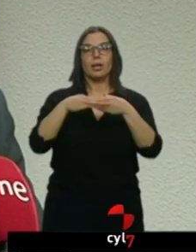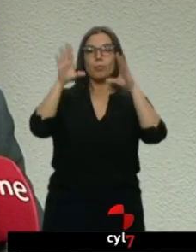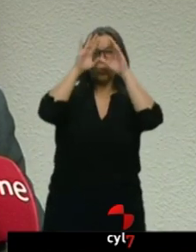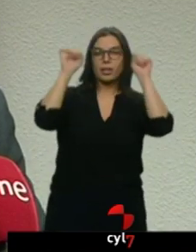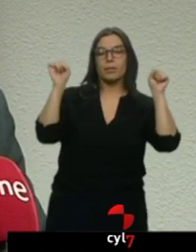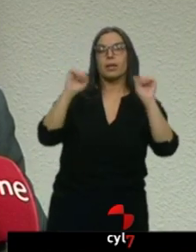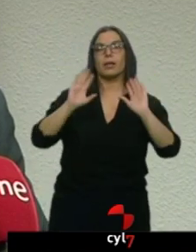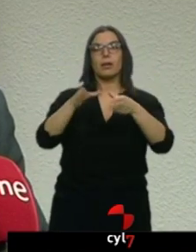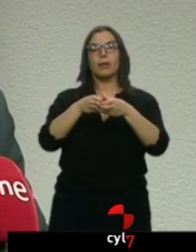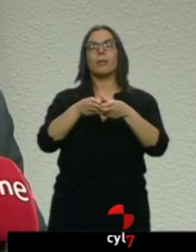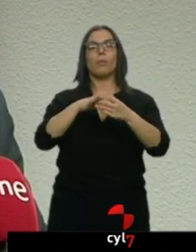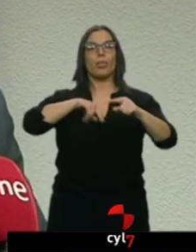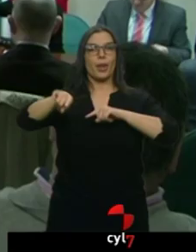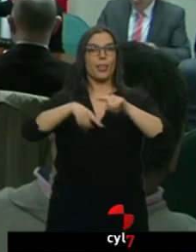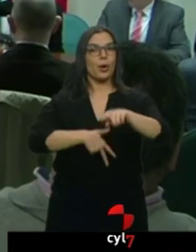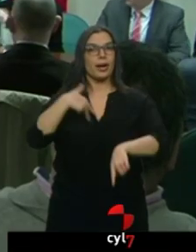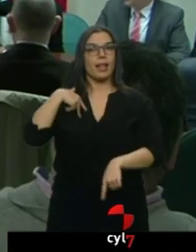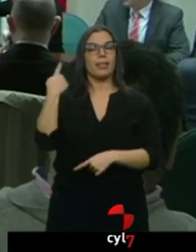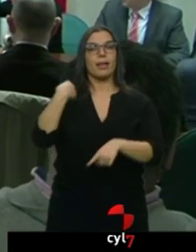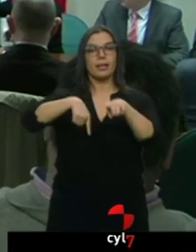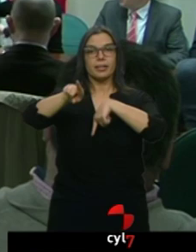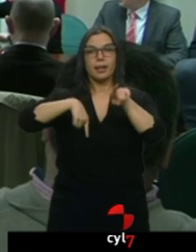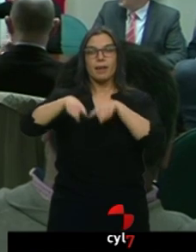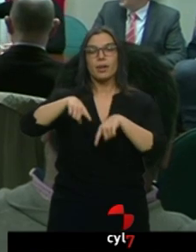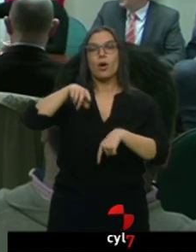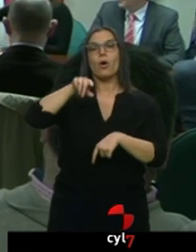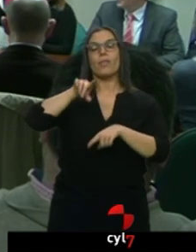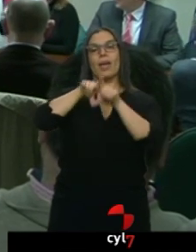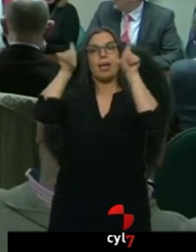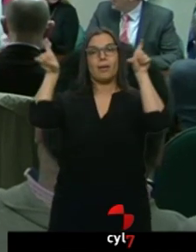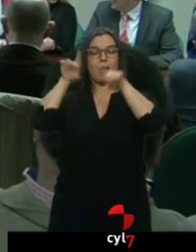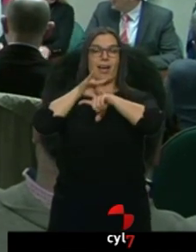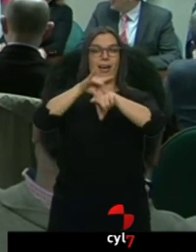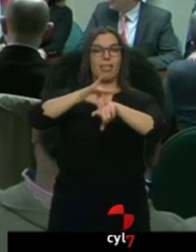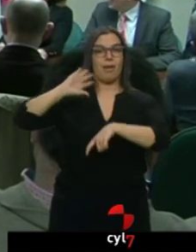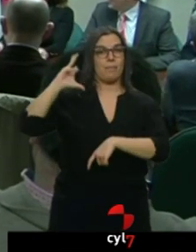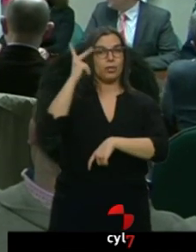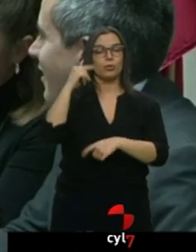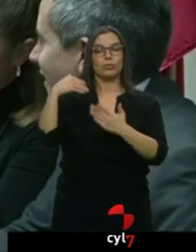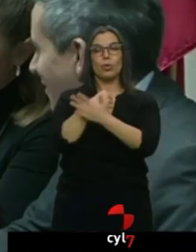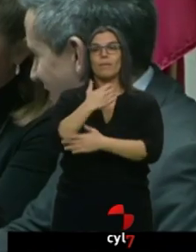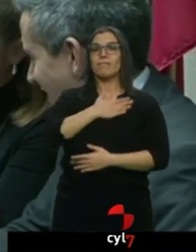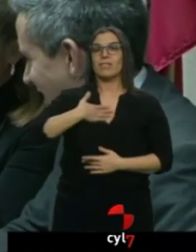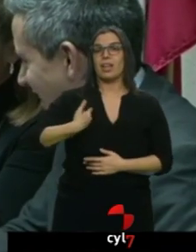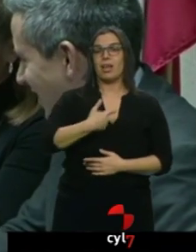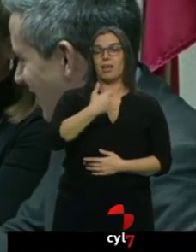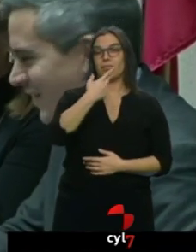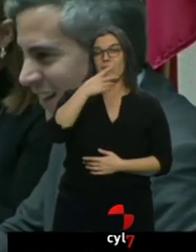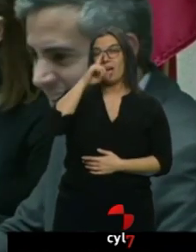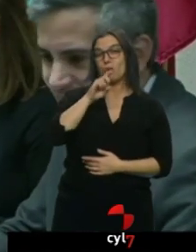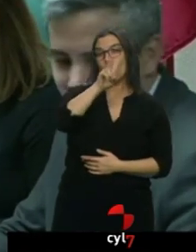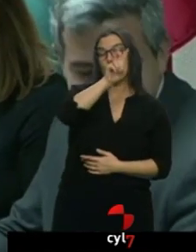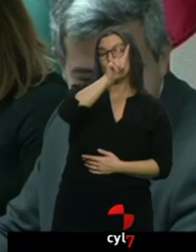de la Dirección General de Tráfico, de la EMET. Reuniones que buscan que en situaciones como la de febrero de 2015, donde decenas de personas quedaron